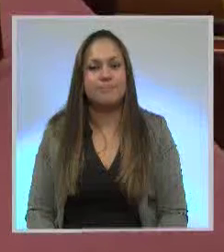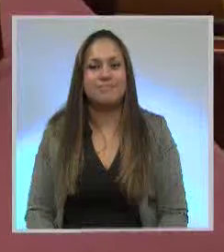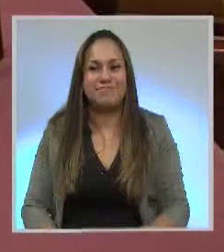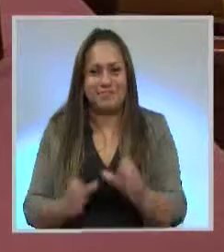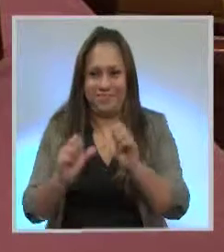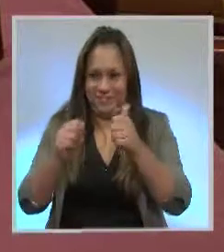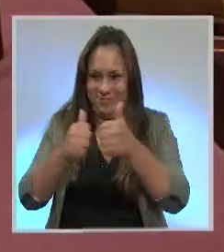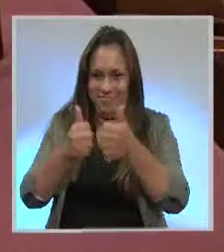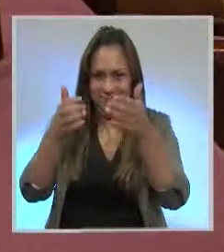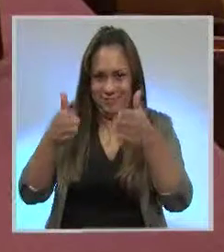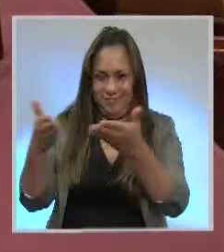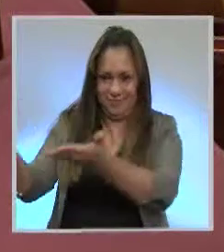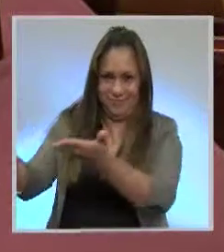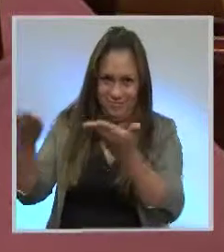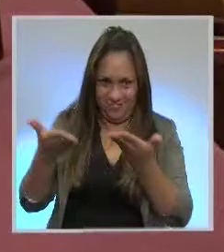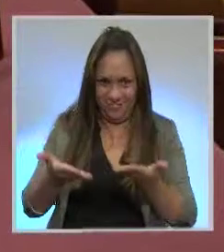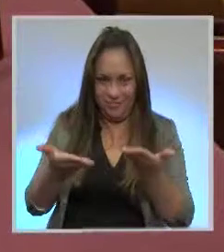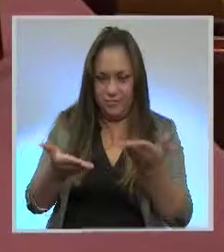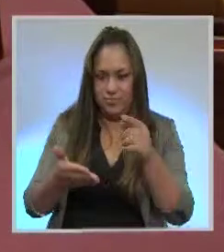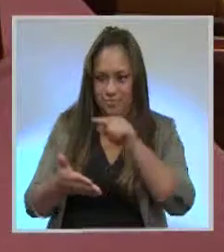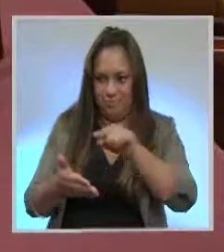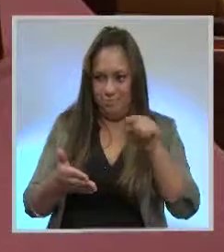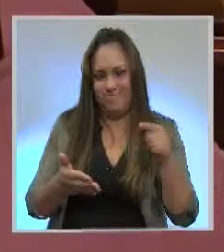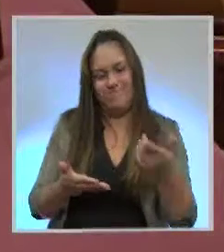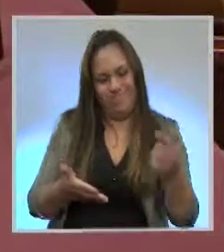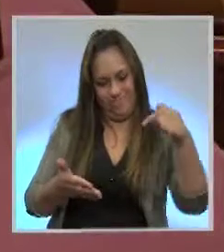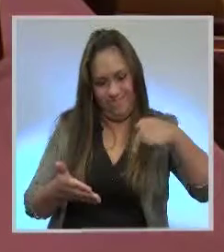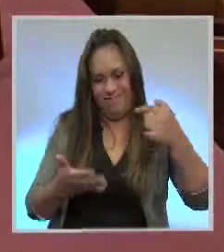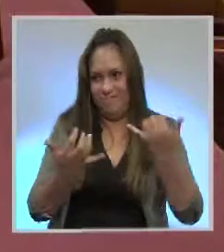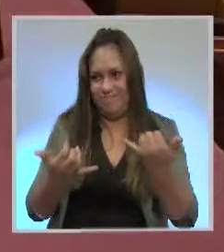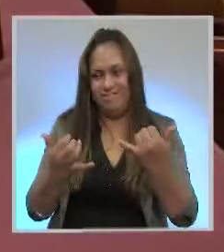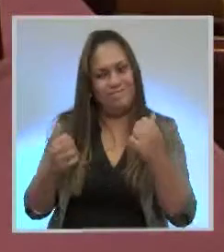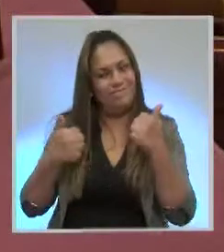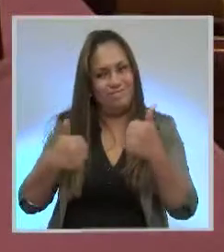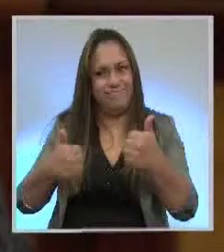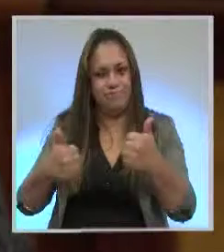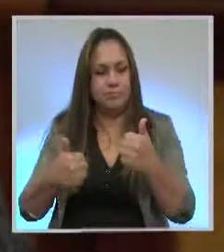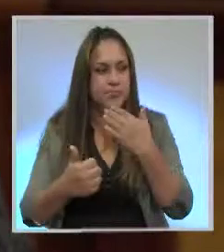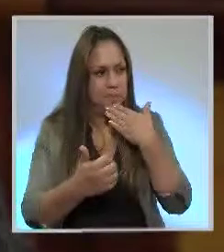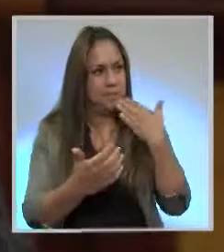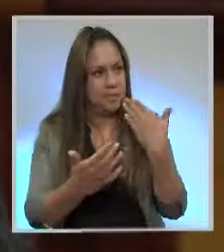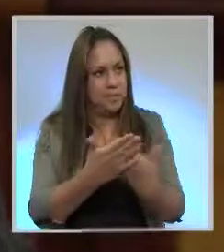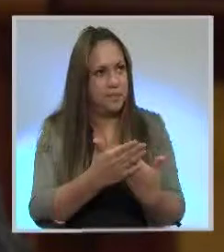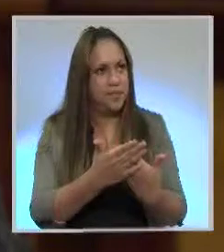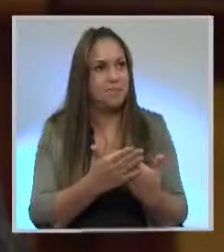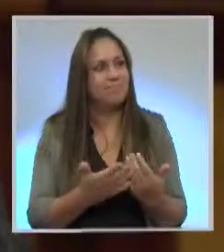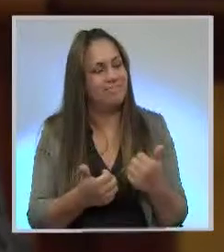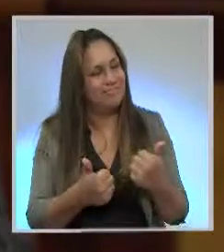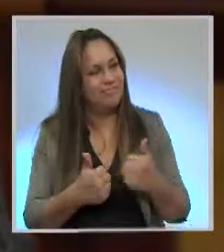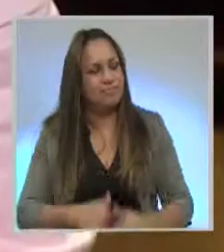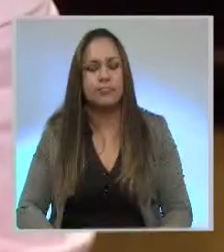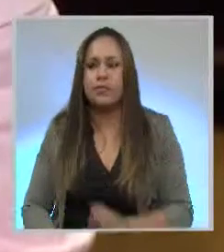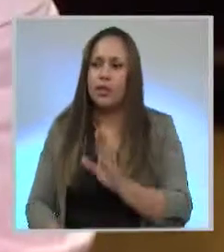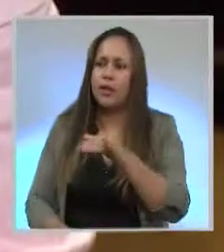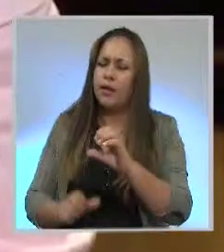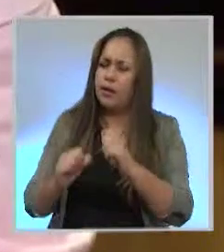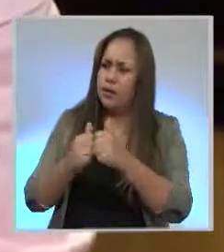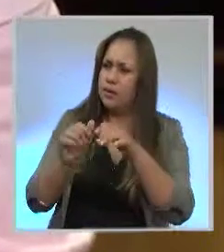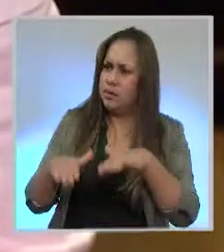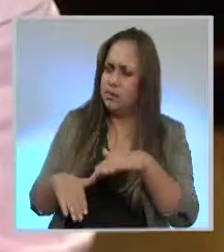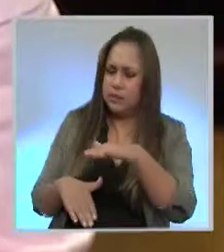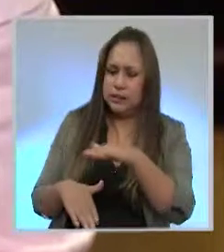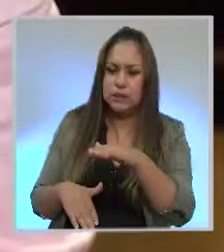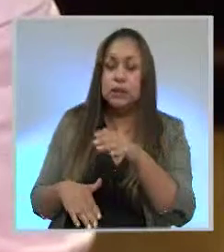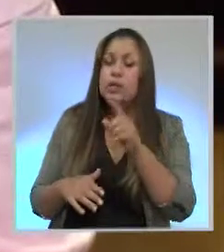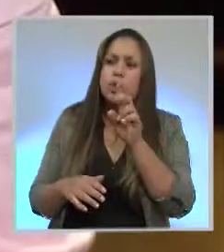Asambleísta Auquilla, bienvenido a la Televisión Legislativa, qué gusto que nos acompañe. Muchísimas gracias y a las órdenes. Asambleísta, bueno, uno de